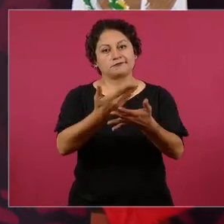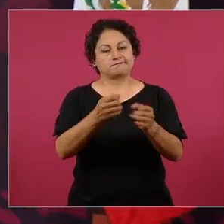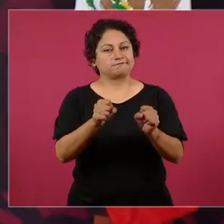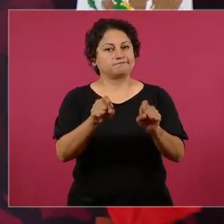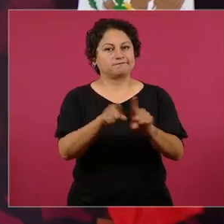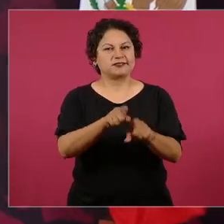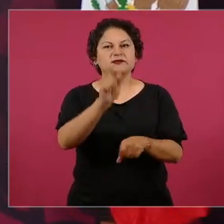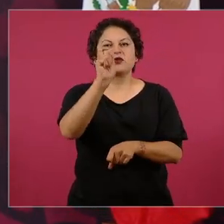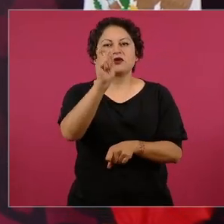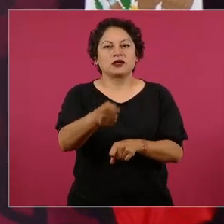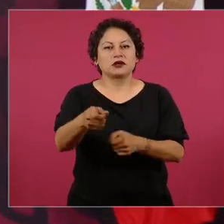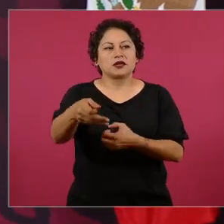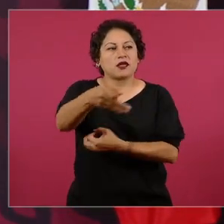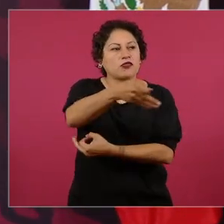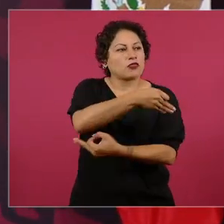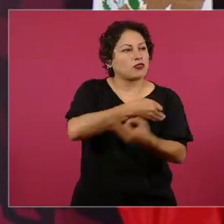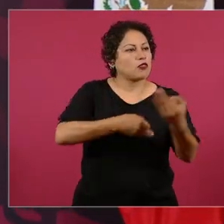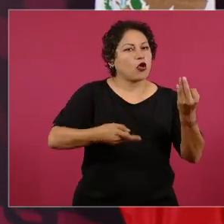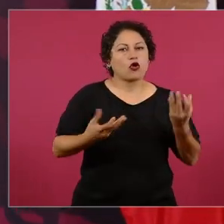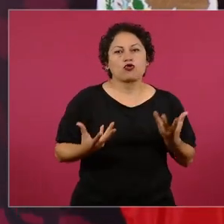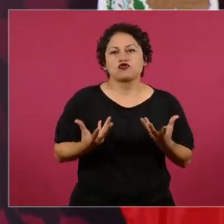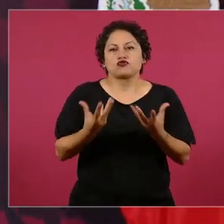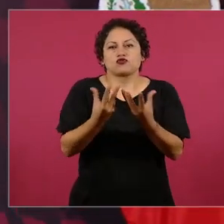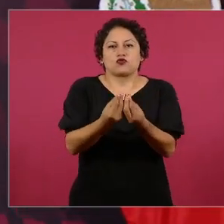y gracias. Gracias.